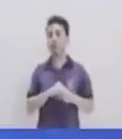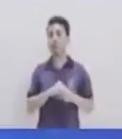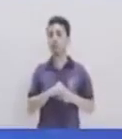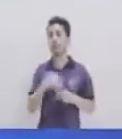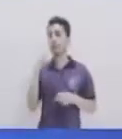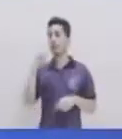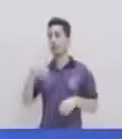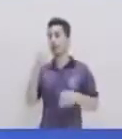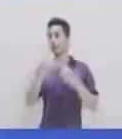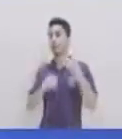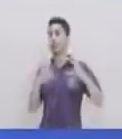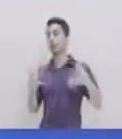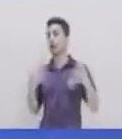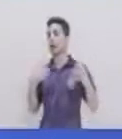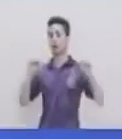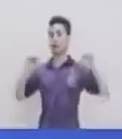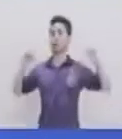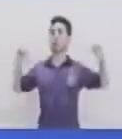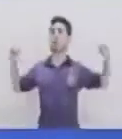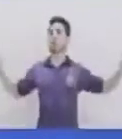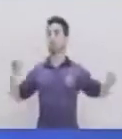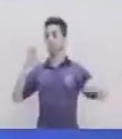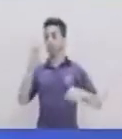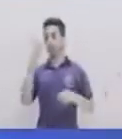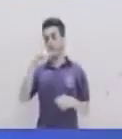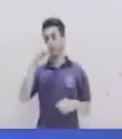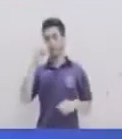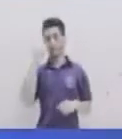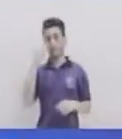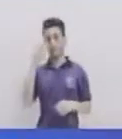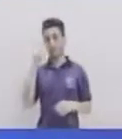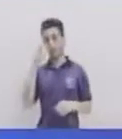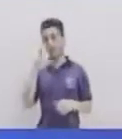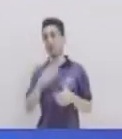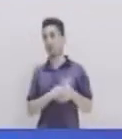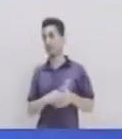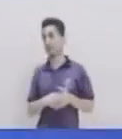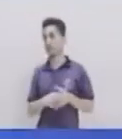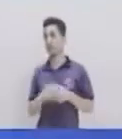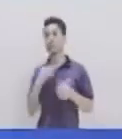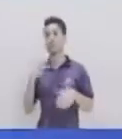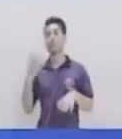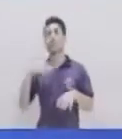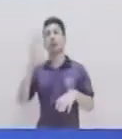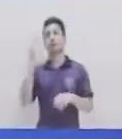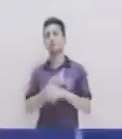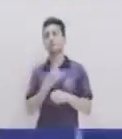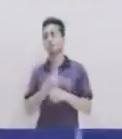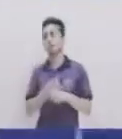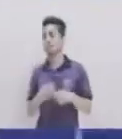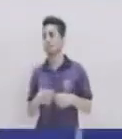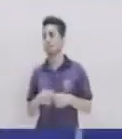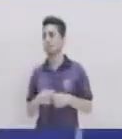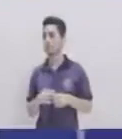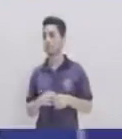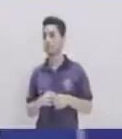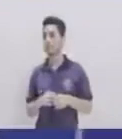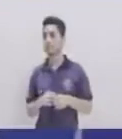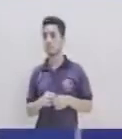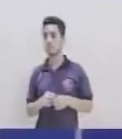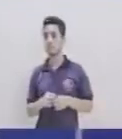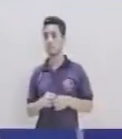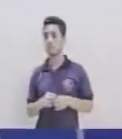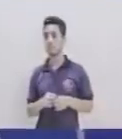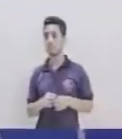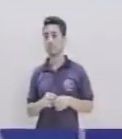Vamos a la parte final Donde vamos a estirar Que vamos a estirar Las piernas Que es lo que más utilizamos Entonces Sin